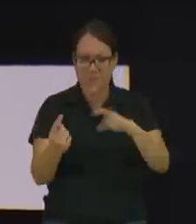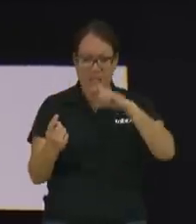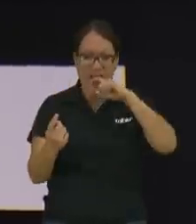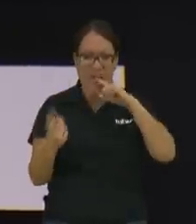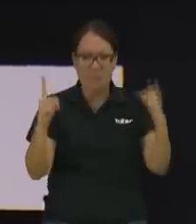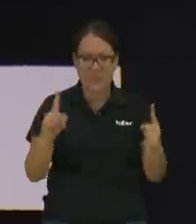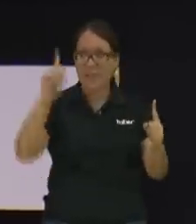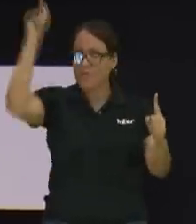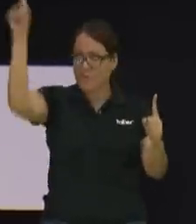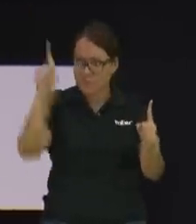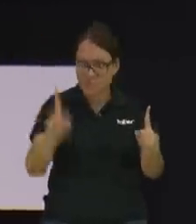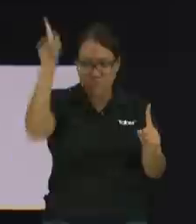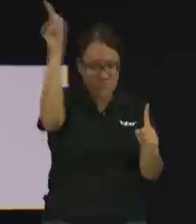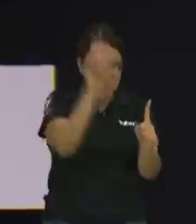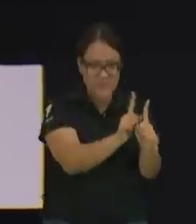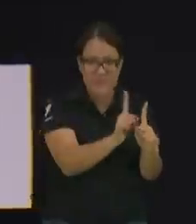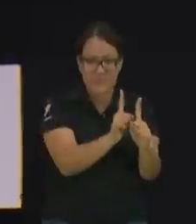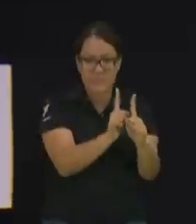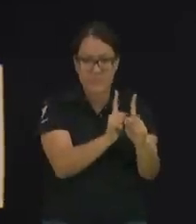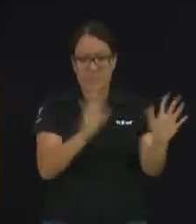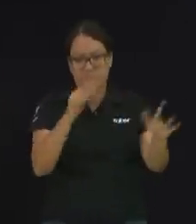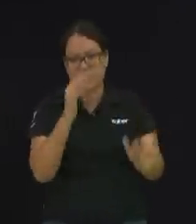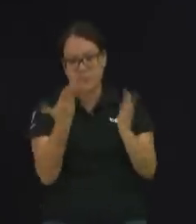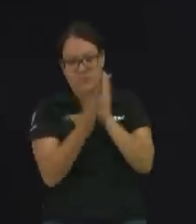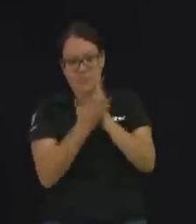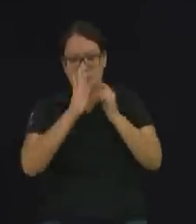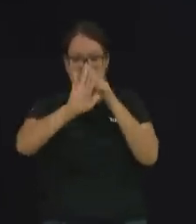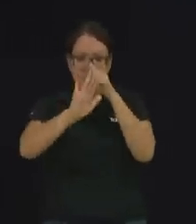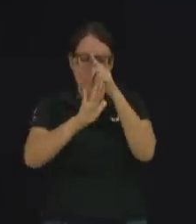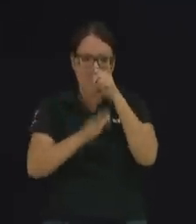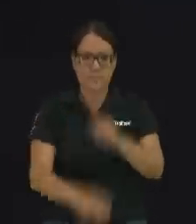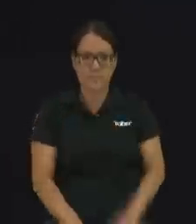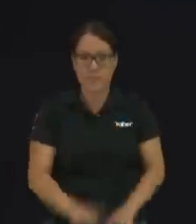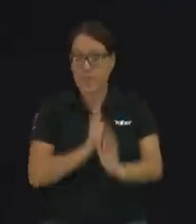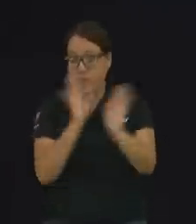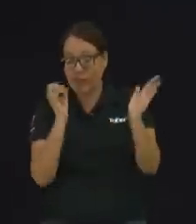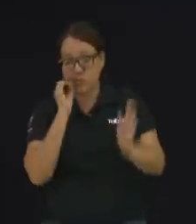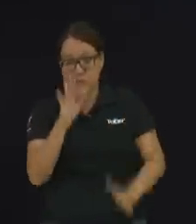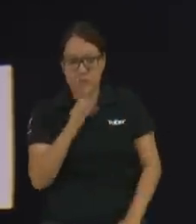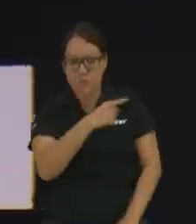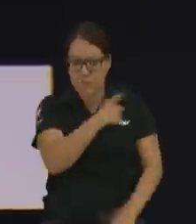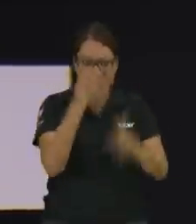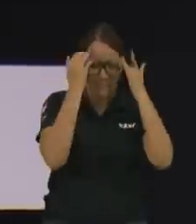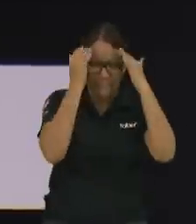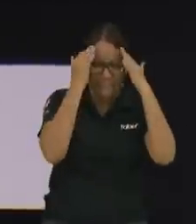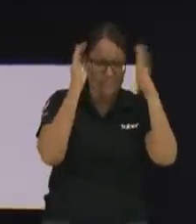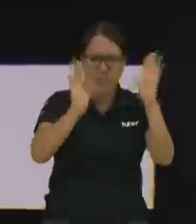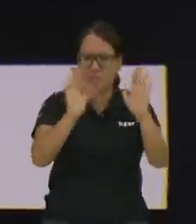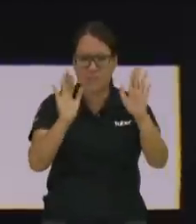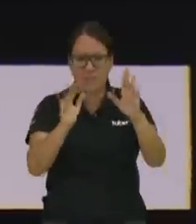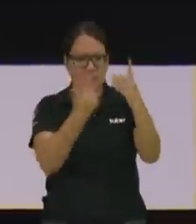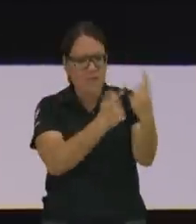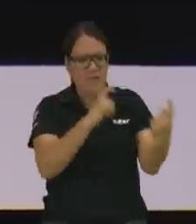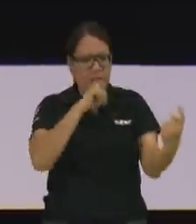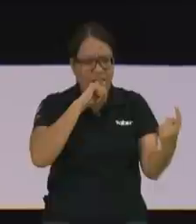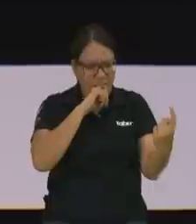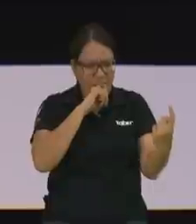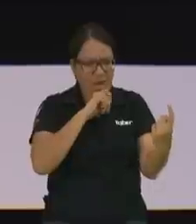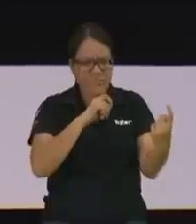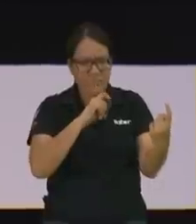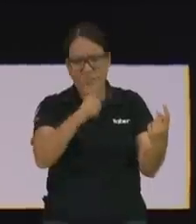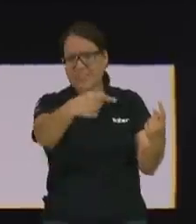voy a citar la Biblia Jesús le dice a la otra gente hey no se preocupen a los pobres siempre los tendréis